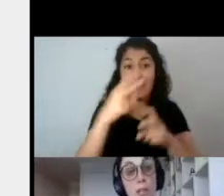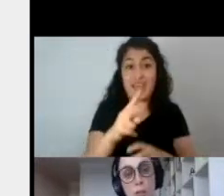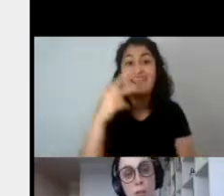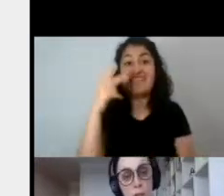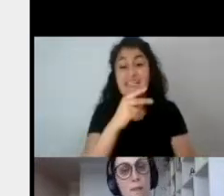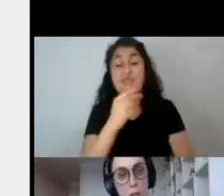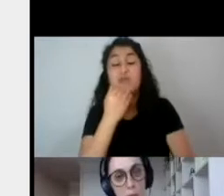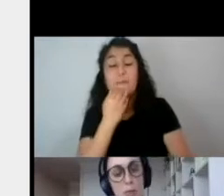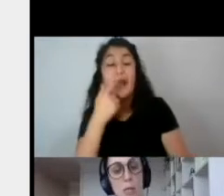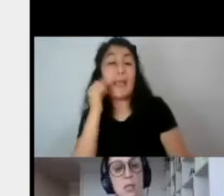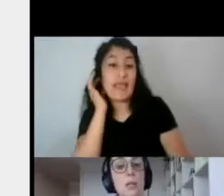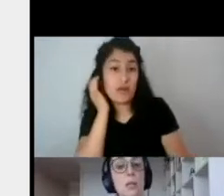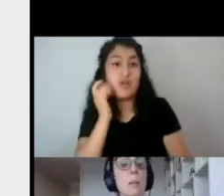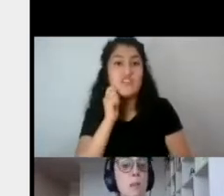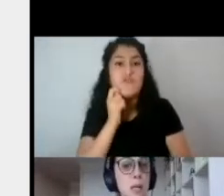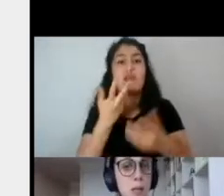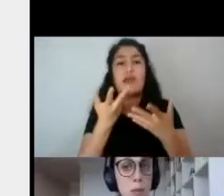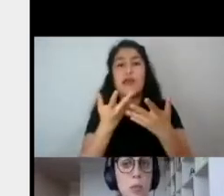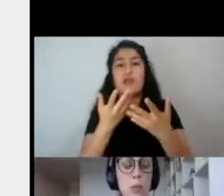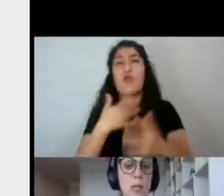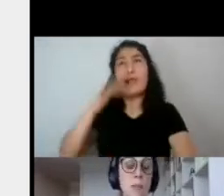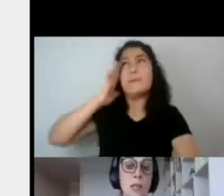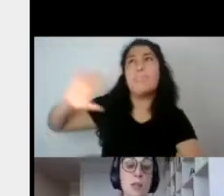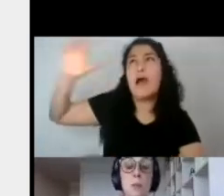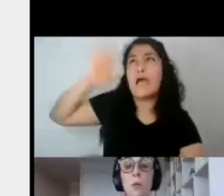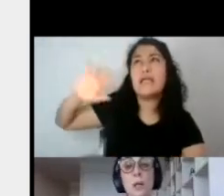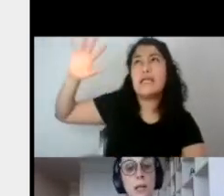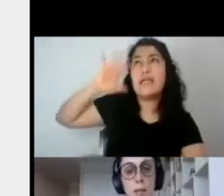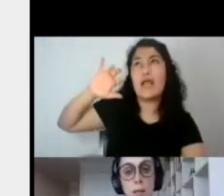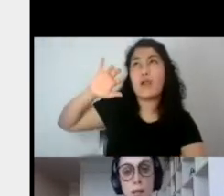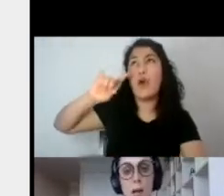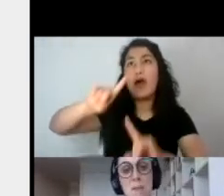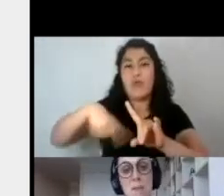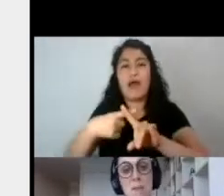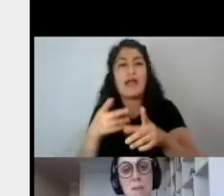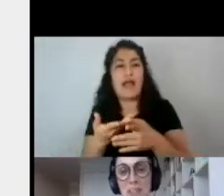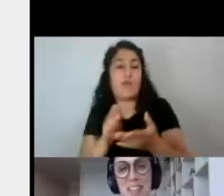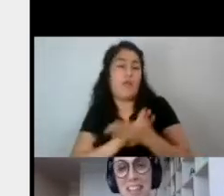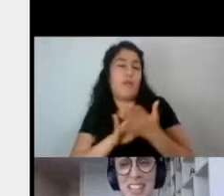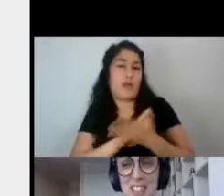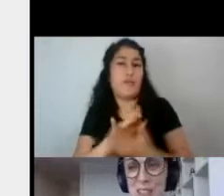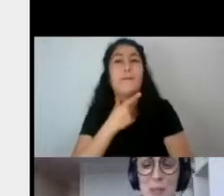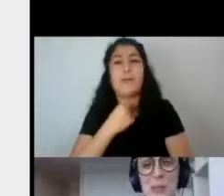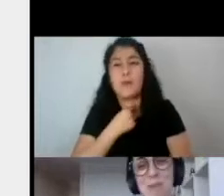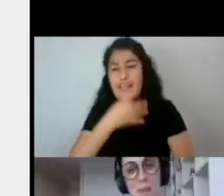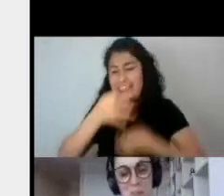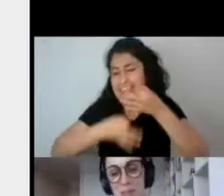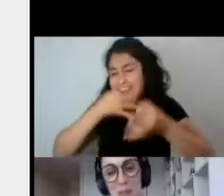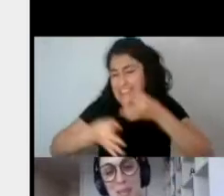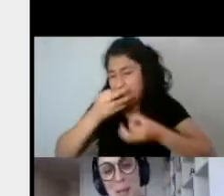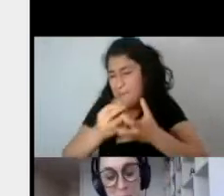femeninos, que es a lo que vamos, sino que también proponen imaginarios de masculinidad. A mí me encantaría poder hablarles de todo, pero